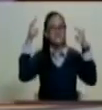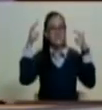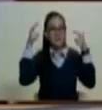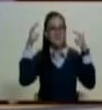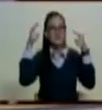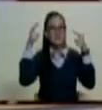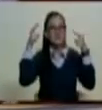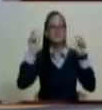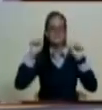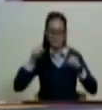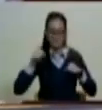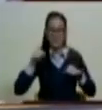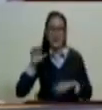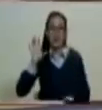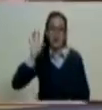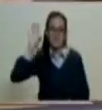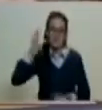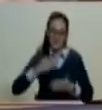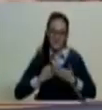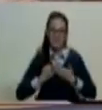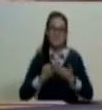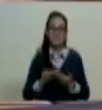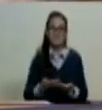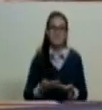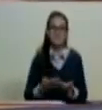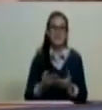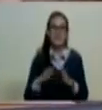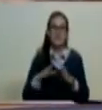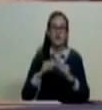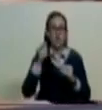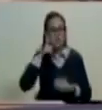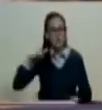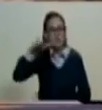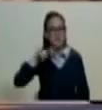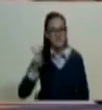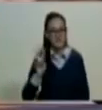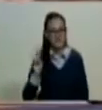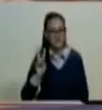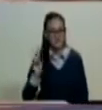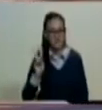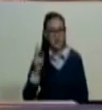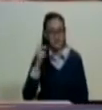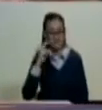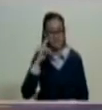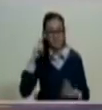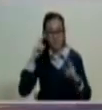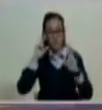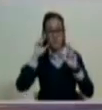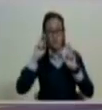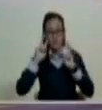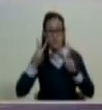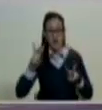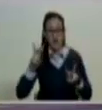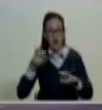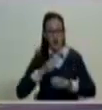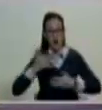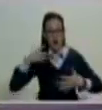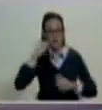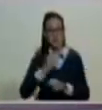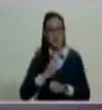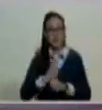Si así le hiciera que la patria os recompense y todo el pueblo de Venezuela reconozca extraordinaria la voz.